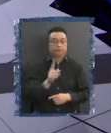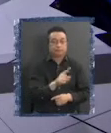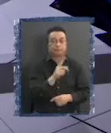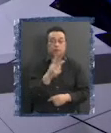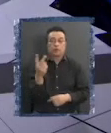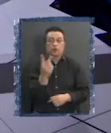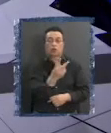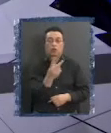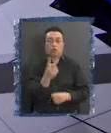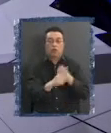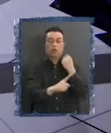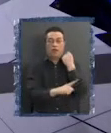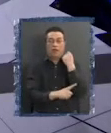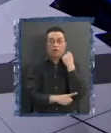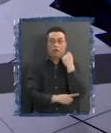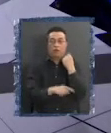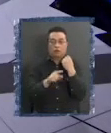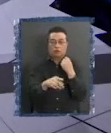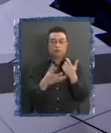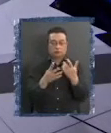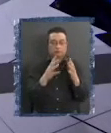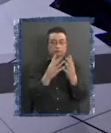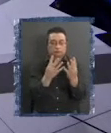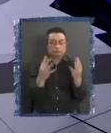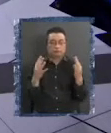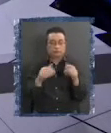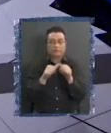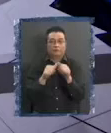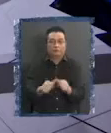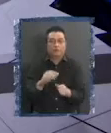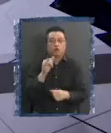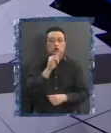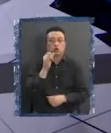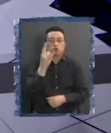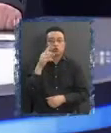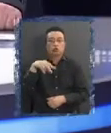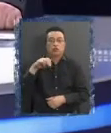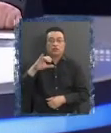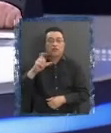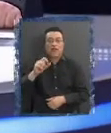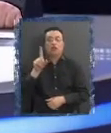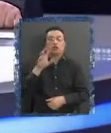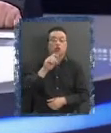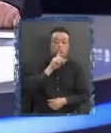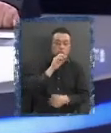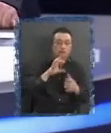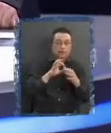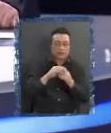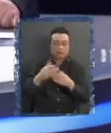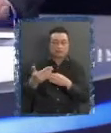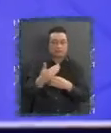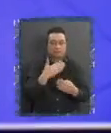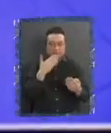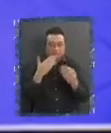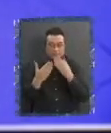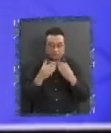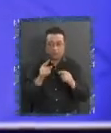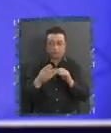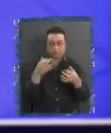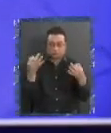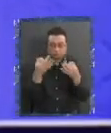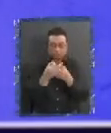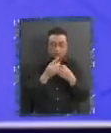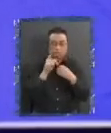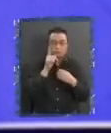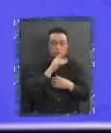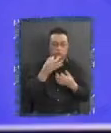abogados que son nuestro elenco estable, Francisco Zúñiga, Sebastián Soto, muchas gracias por acompañarnos nuevamente y quiero que me cuenten las últimas novedades que